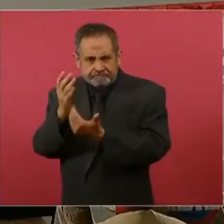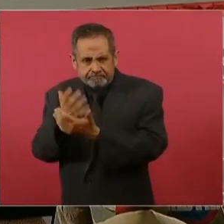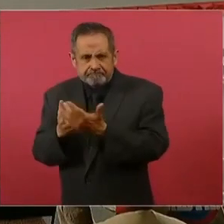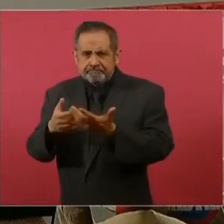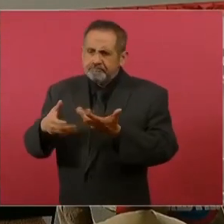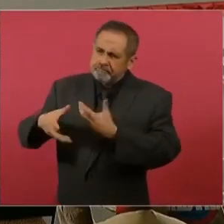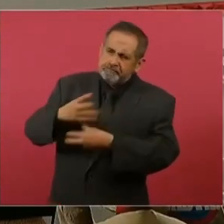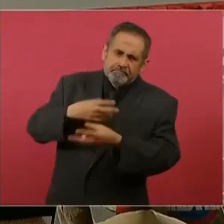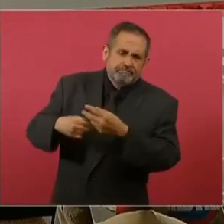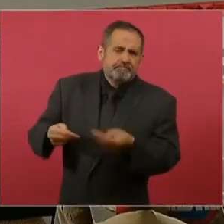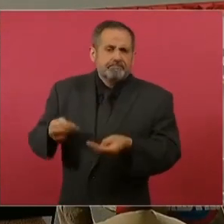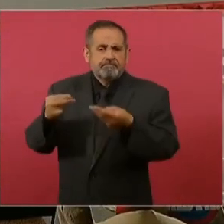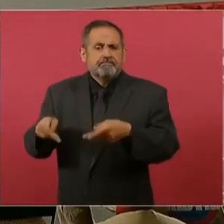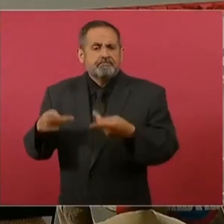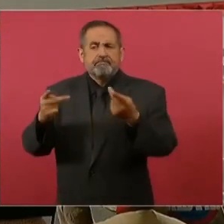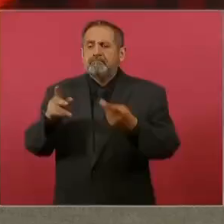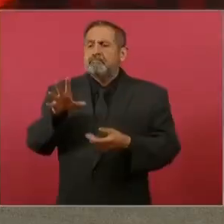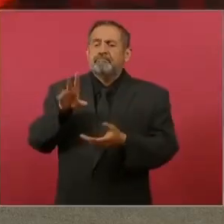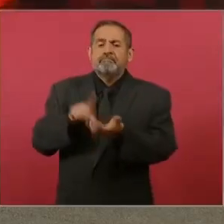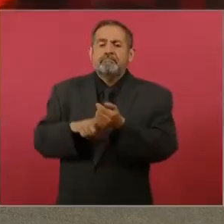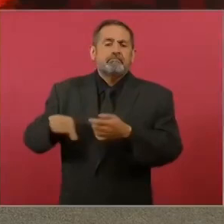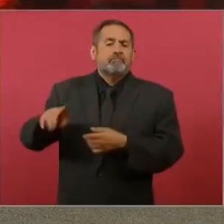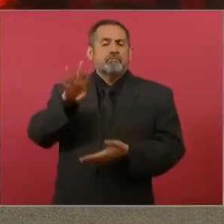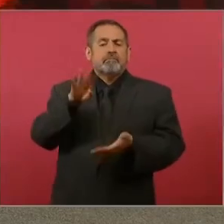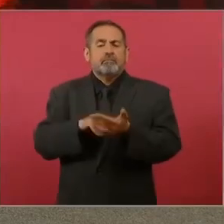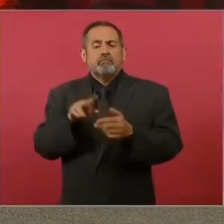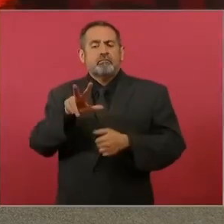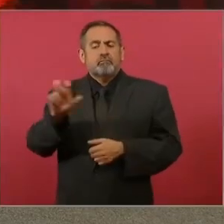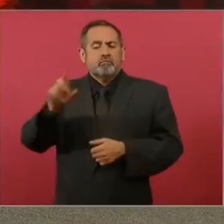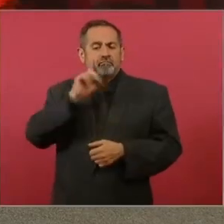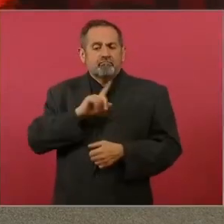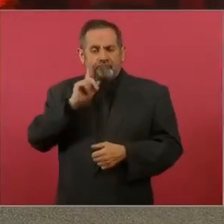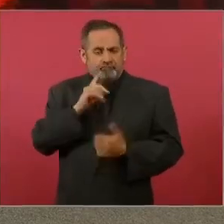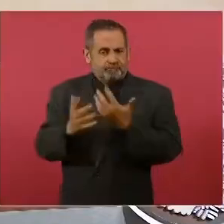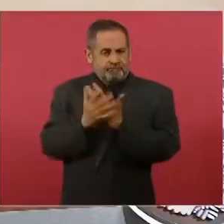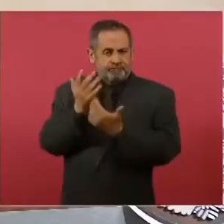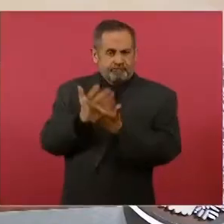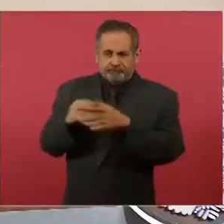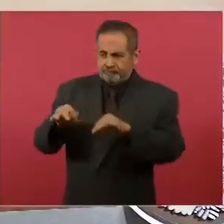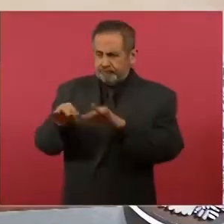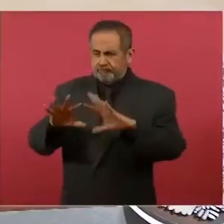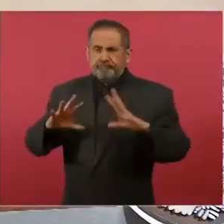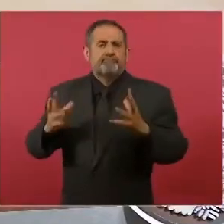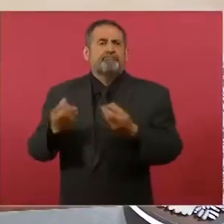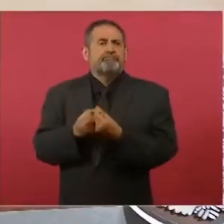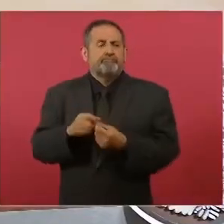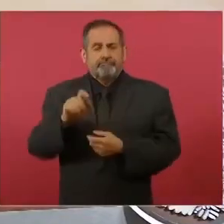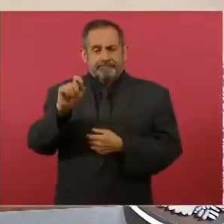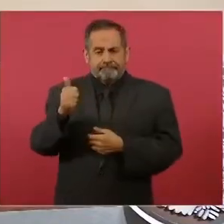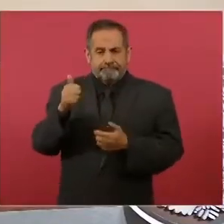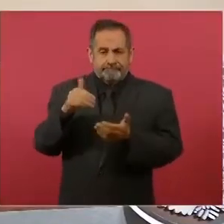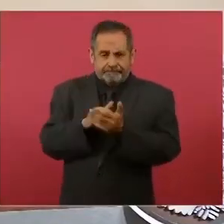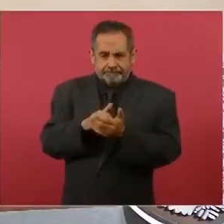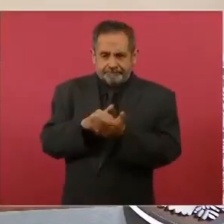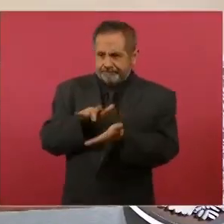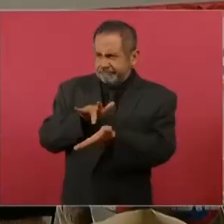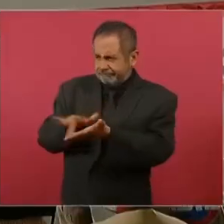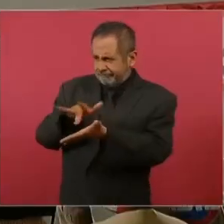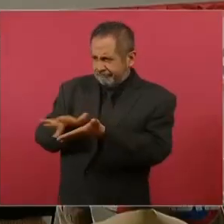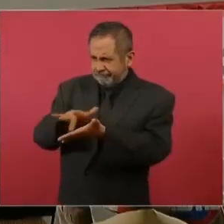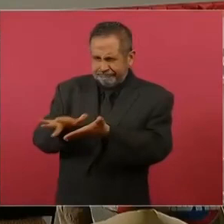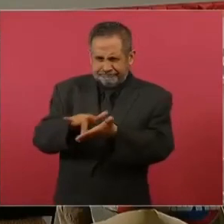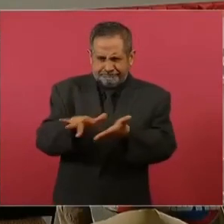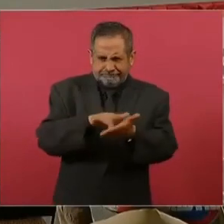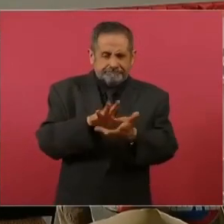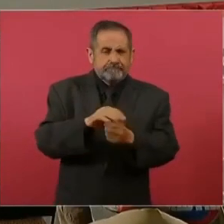los productos de más de 4.800 mujeres, para un total de 26.000 apoyos. Los mujeres